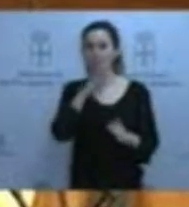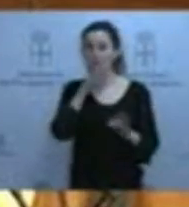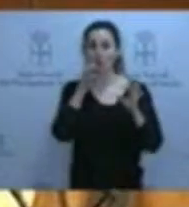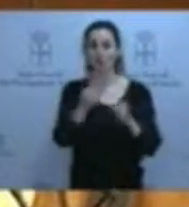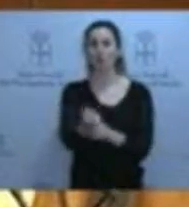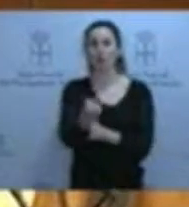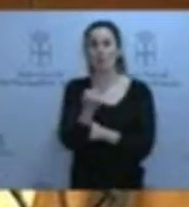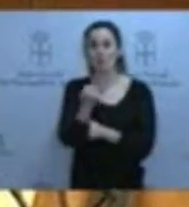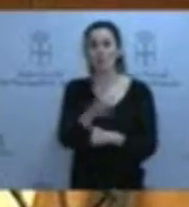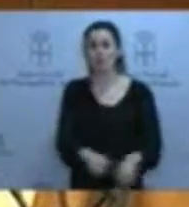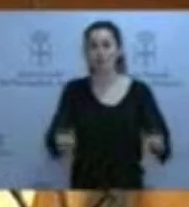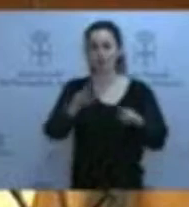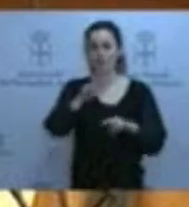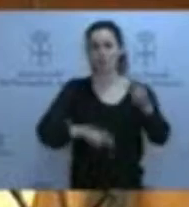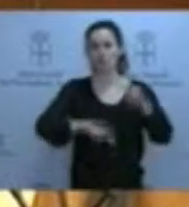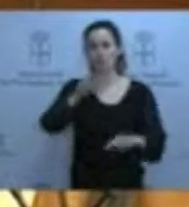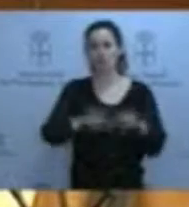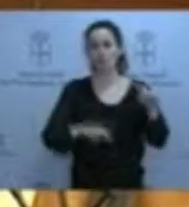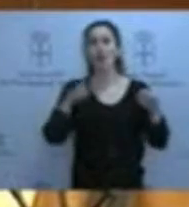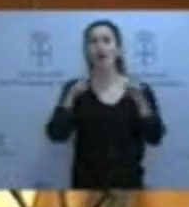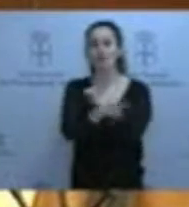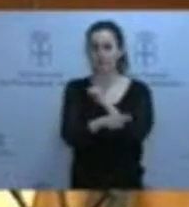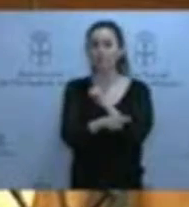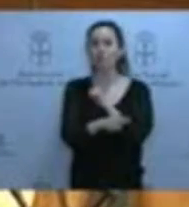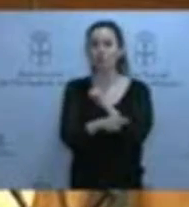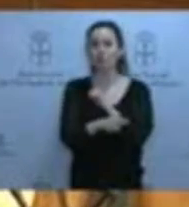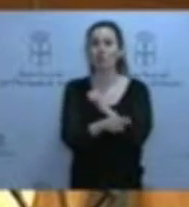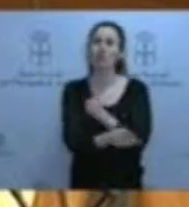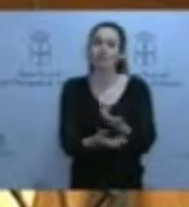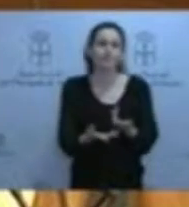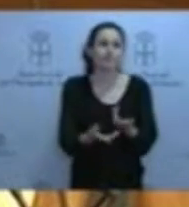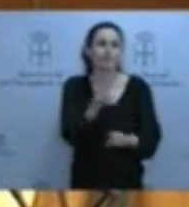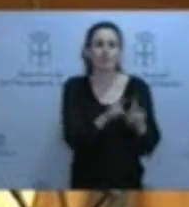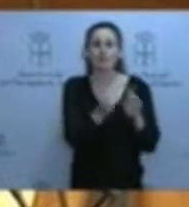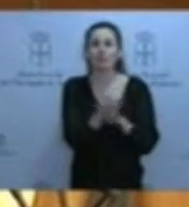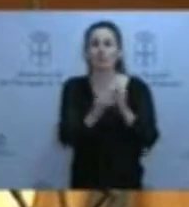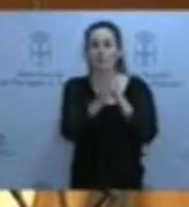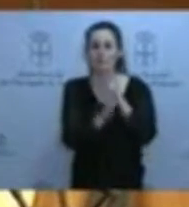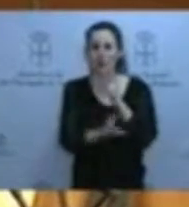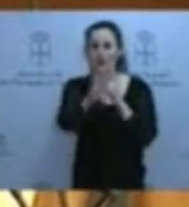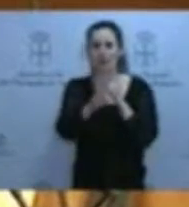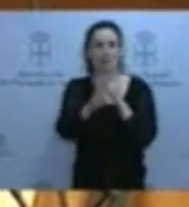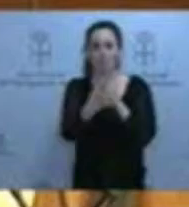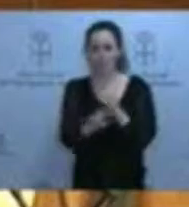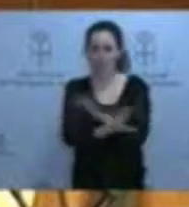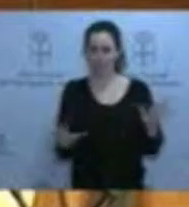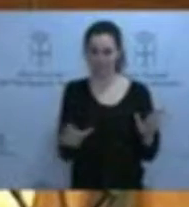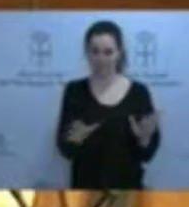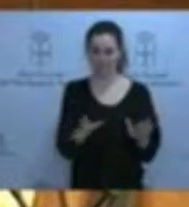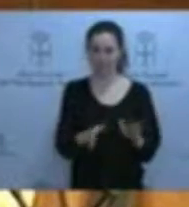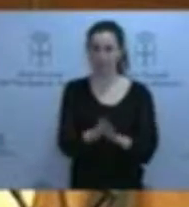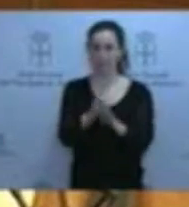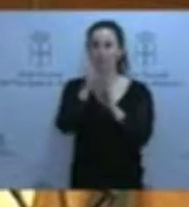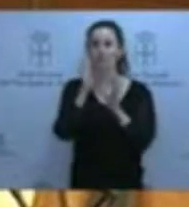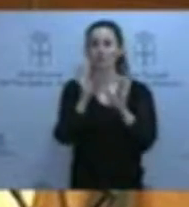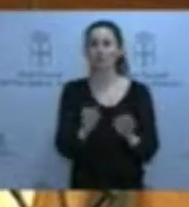reconstrucción con garantías de que no va a ser vulnerable ante nuevos embates del mar. Bueno, pues en ese sentido lógicamente